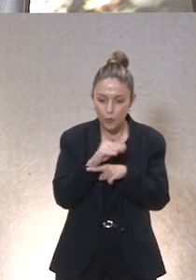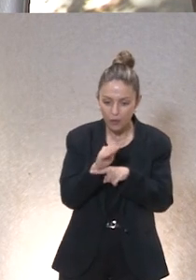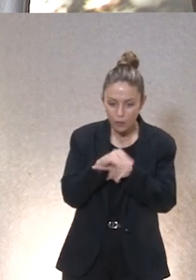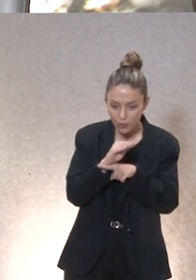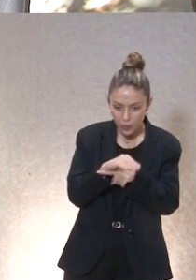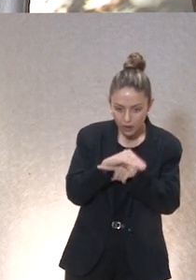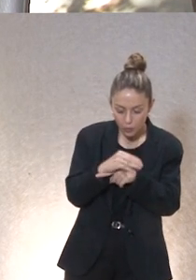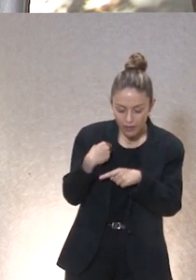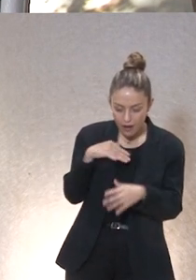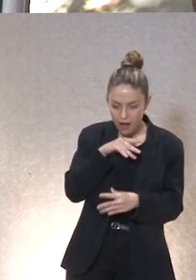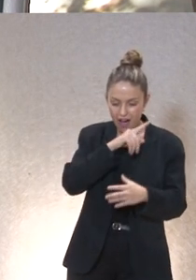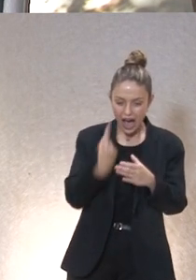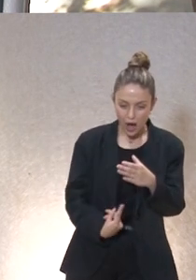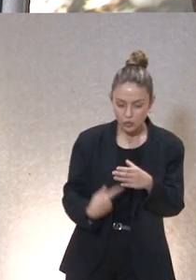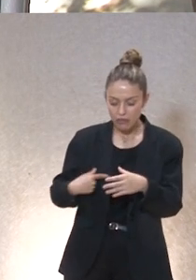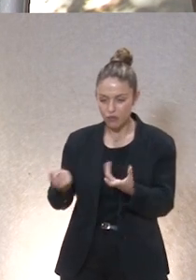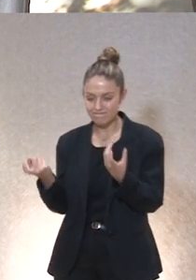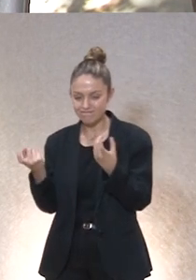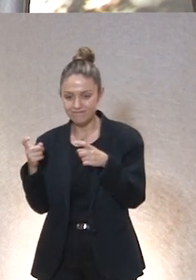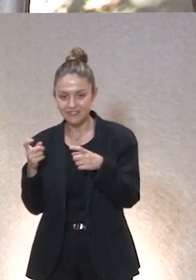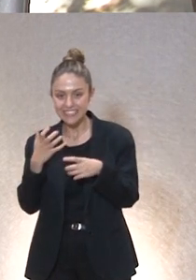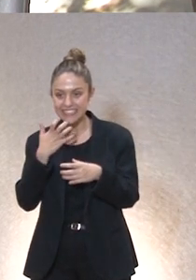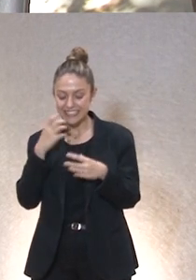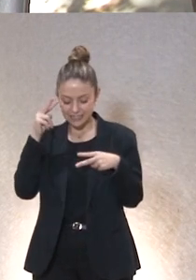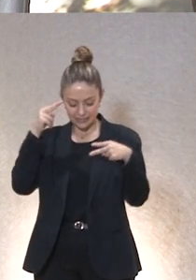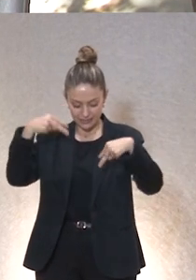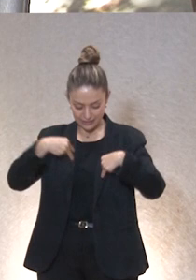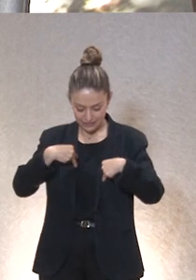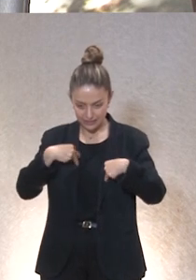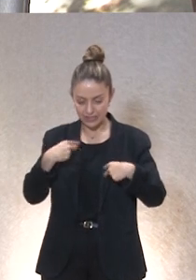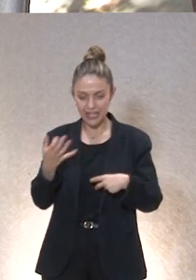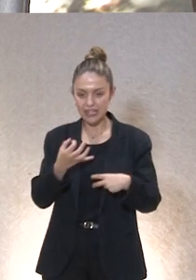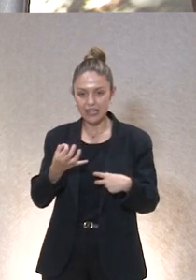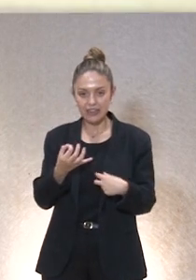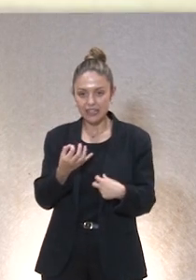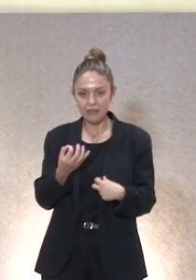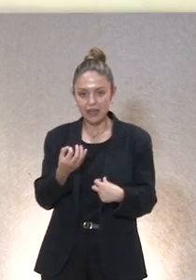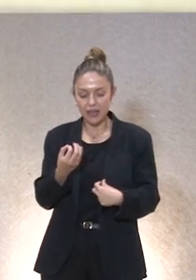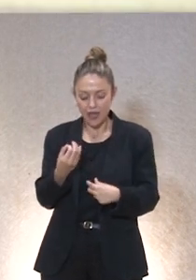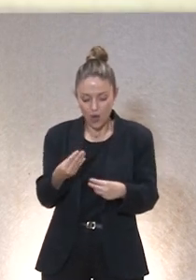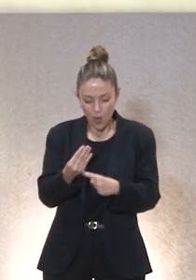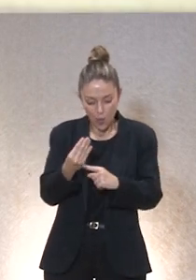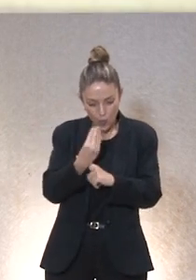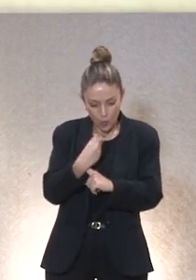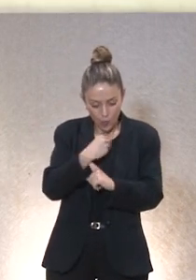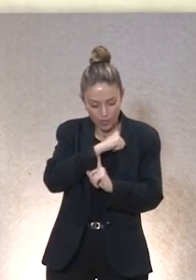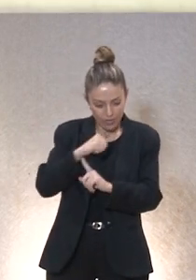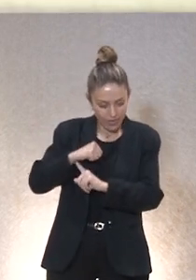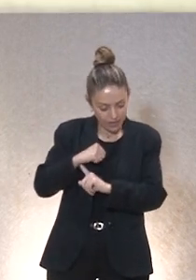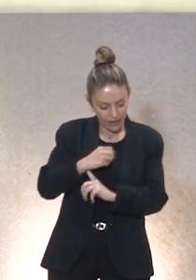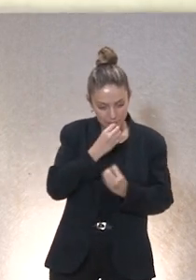porque al final terminan es decir quien se descuida de sí no puede cuidar bien a los demás entonces es muy importante también